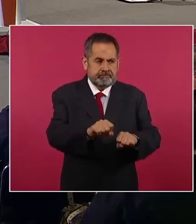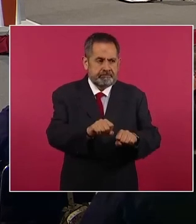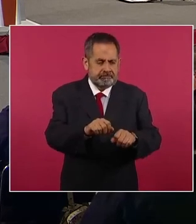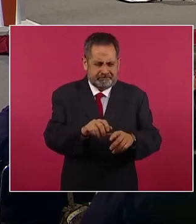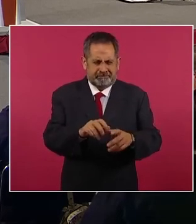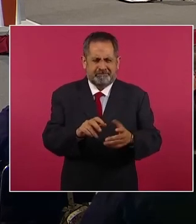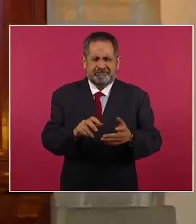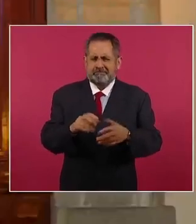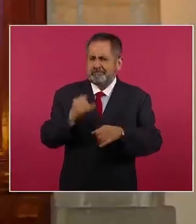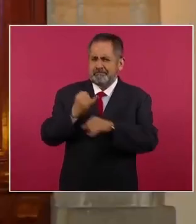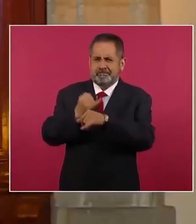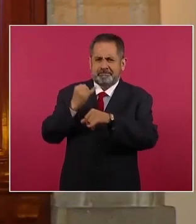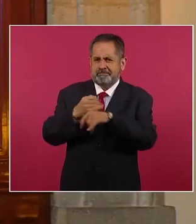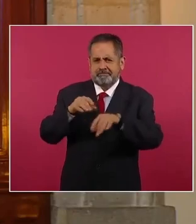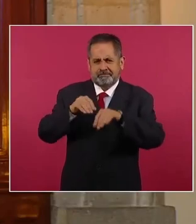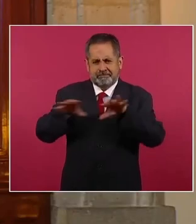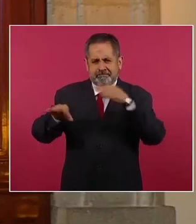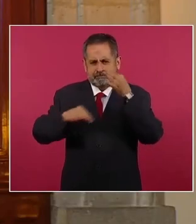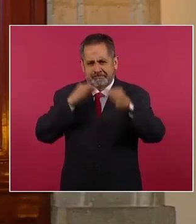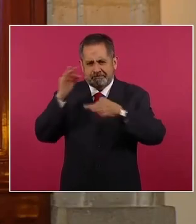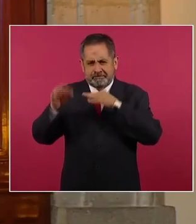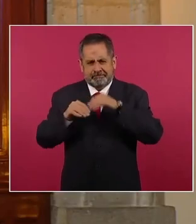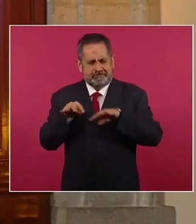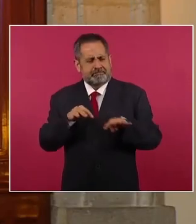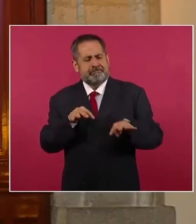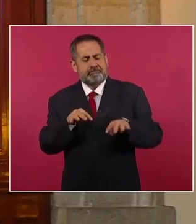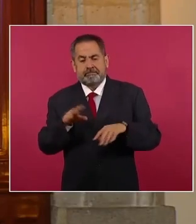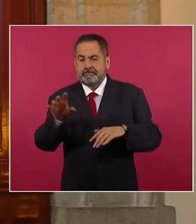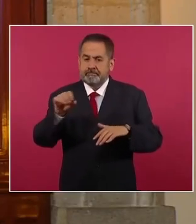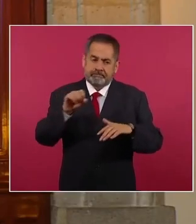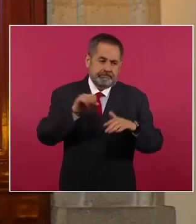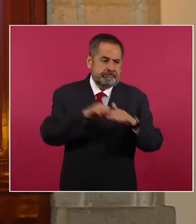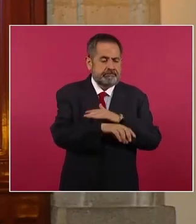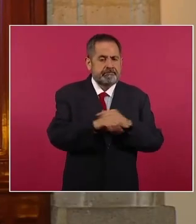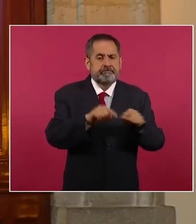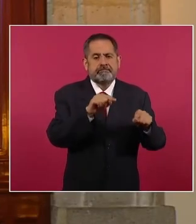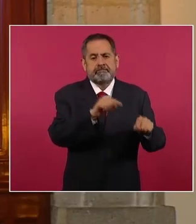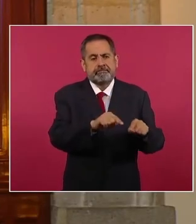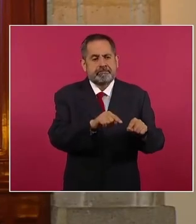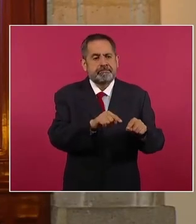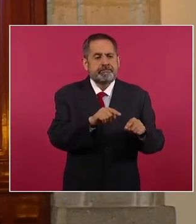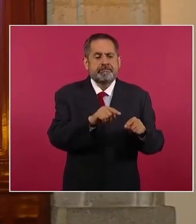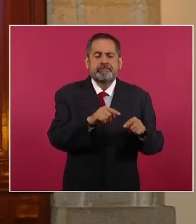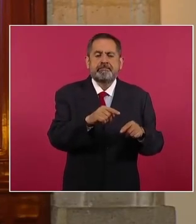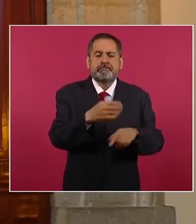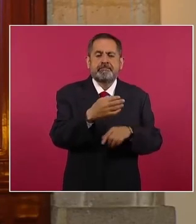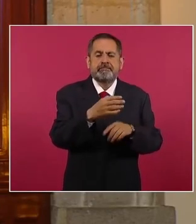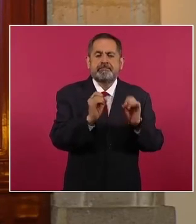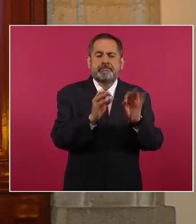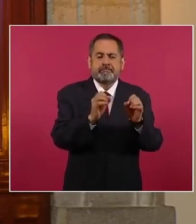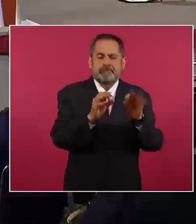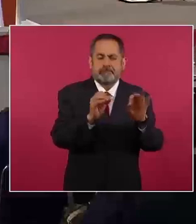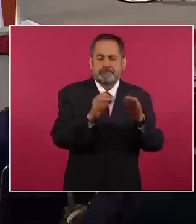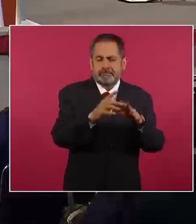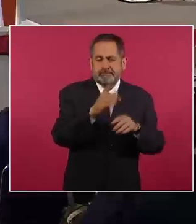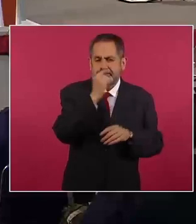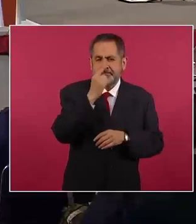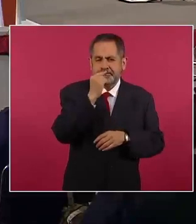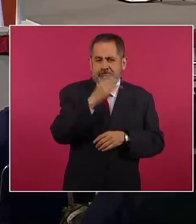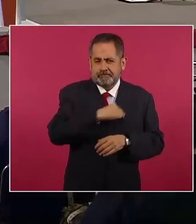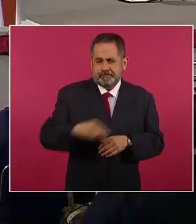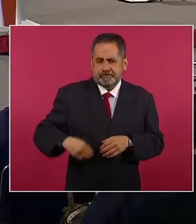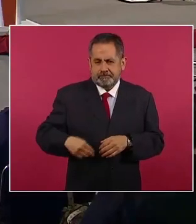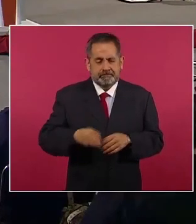muy difundida en redes sociales, fue internada a los separos de la Policía